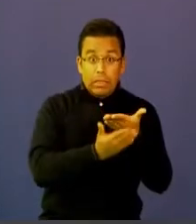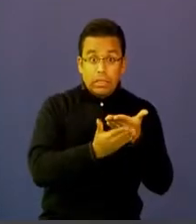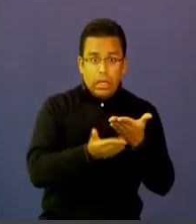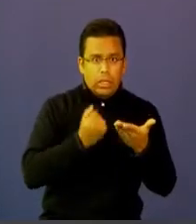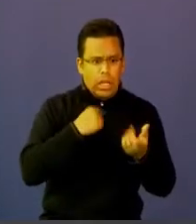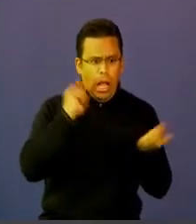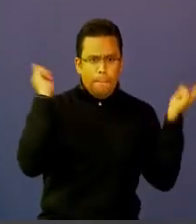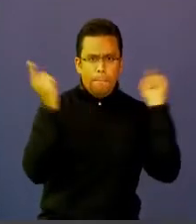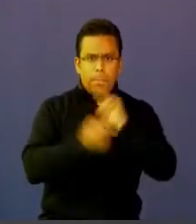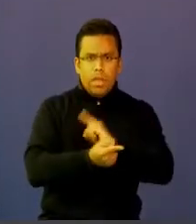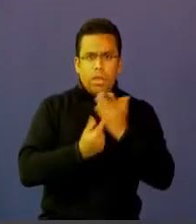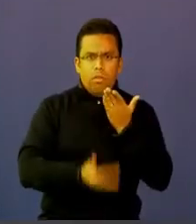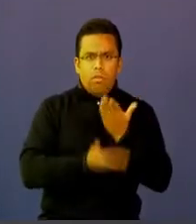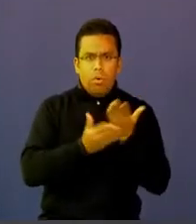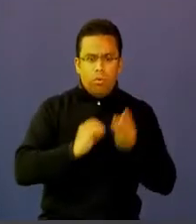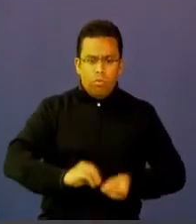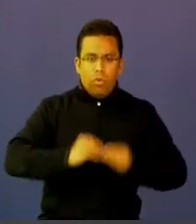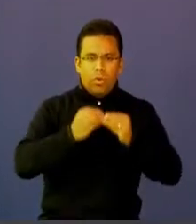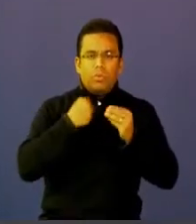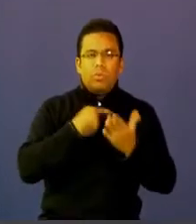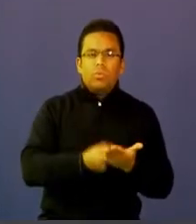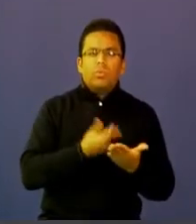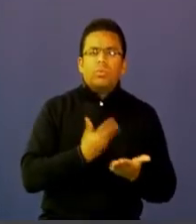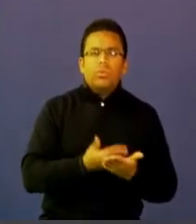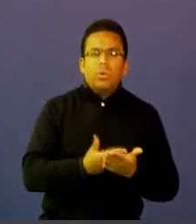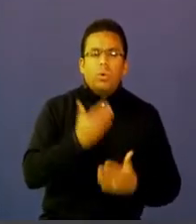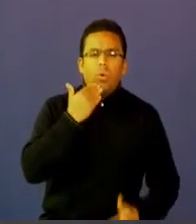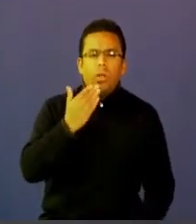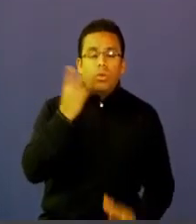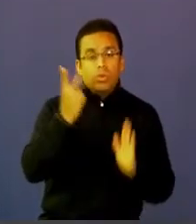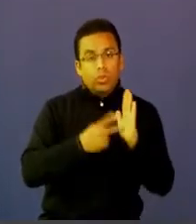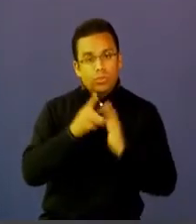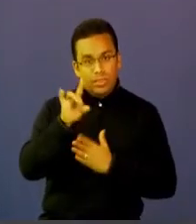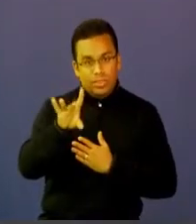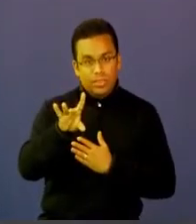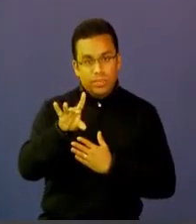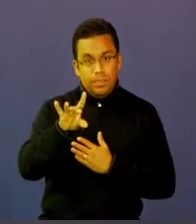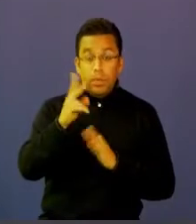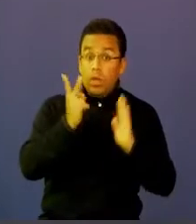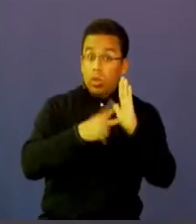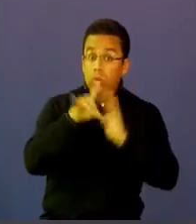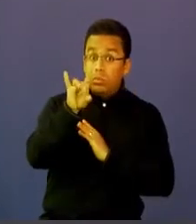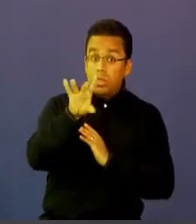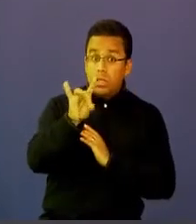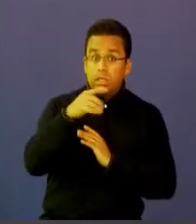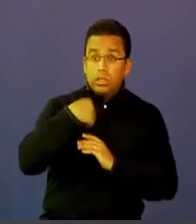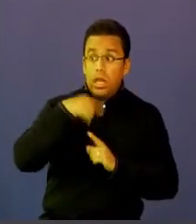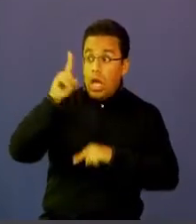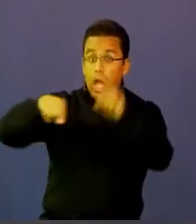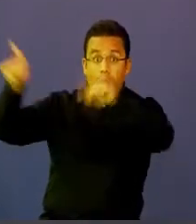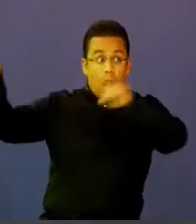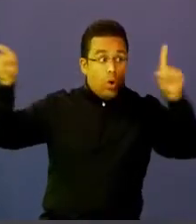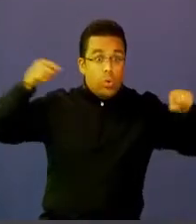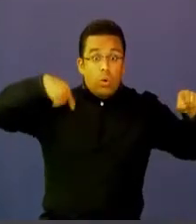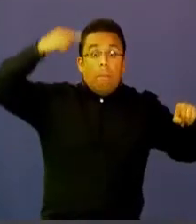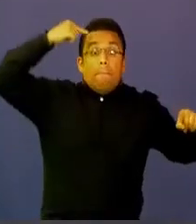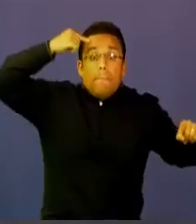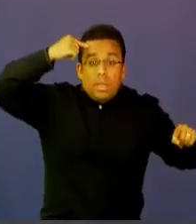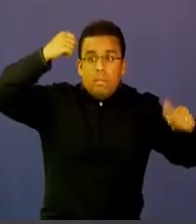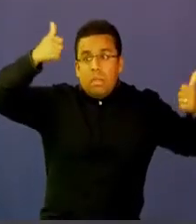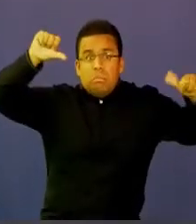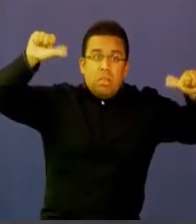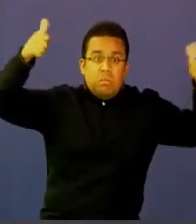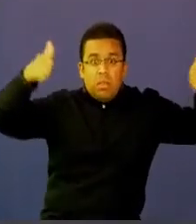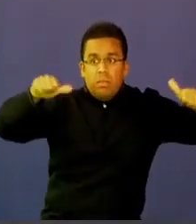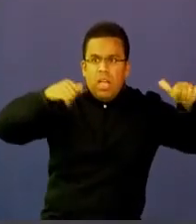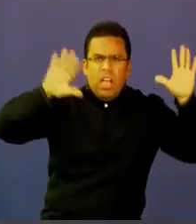nuestra forma de comunicarnos se vieron reflejados en el año 2015. 2015 fue un hito para el uso de la tecnología y para el uso de